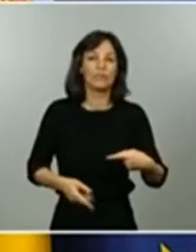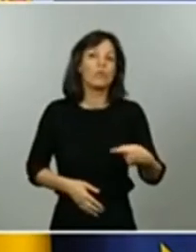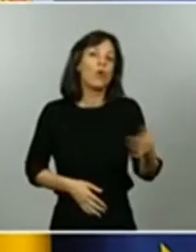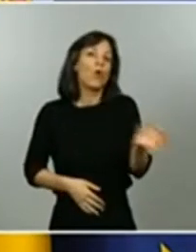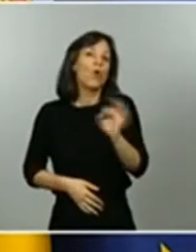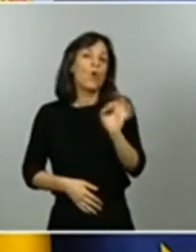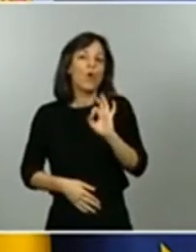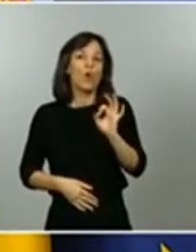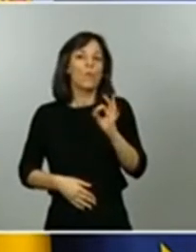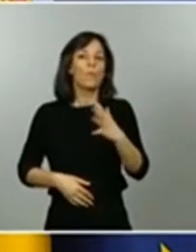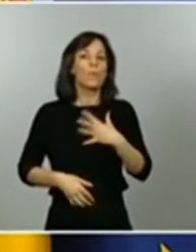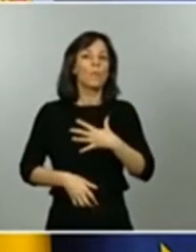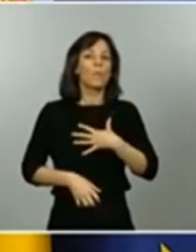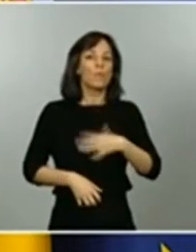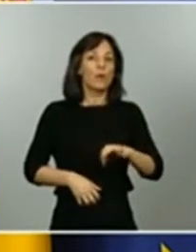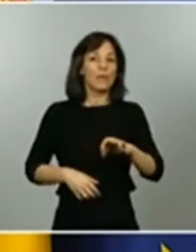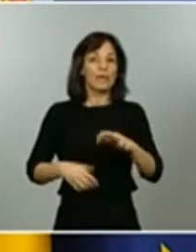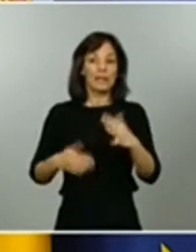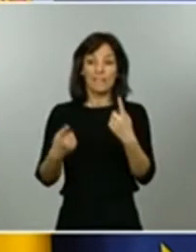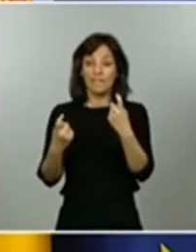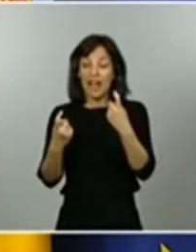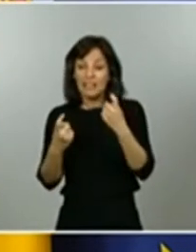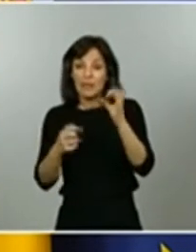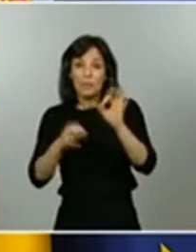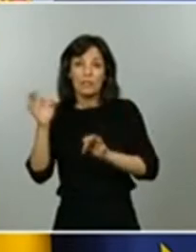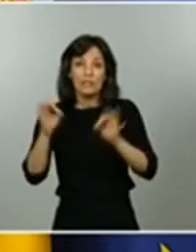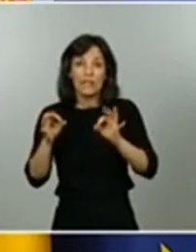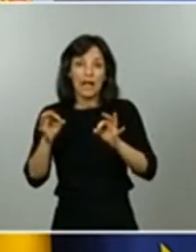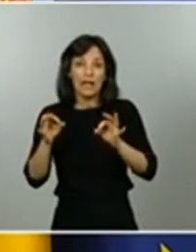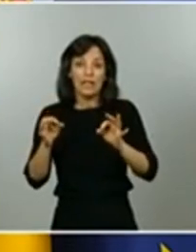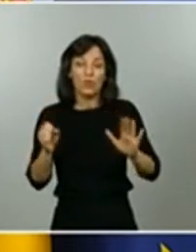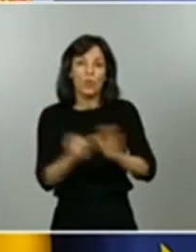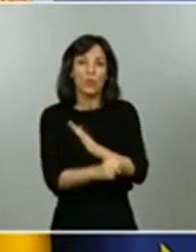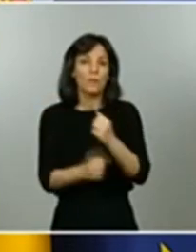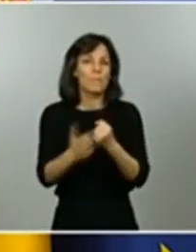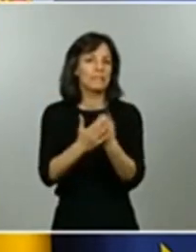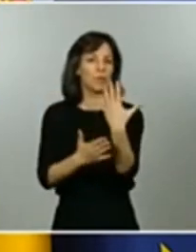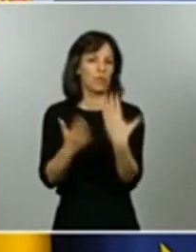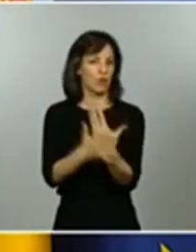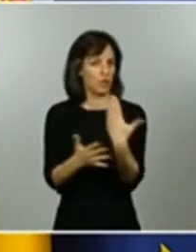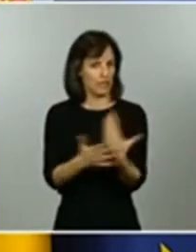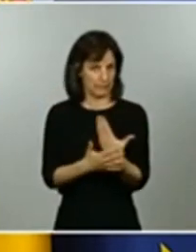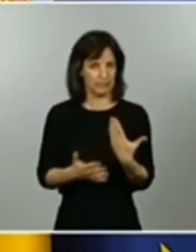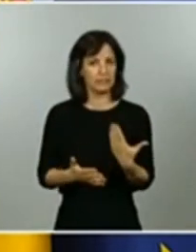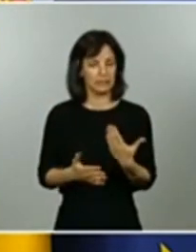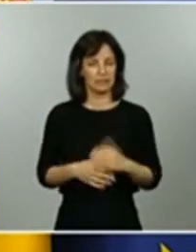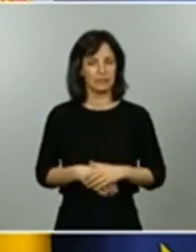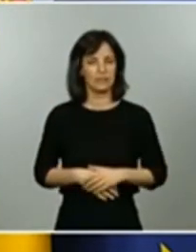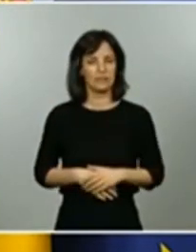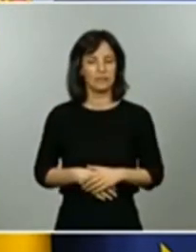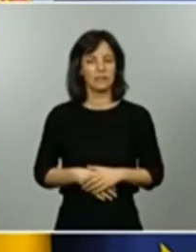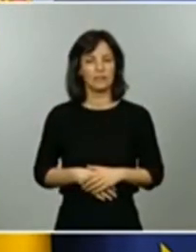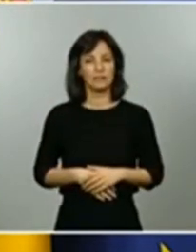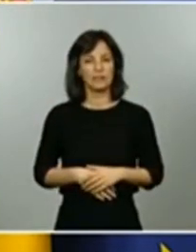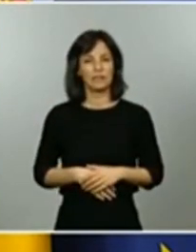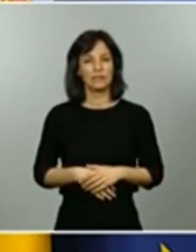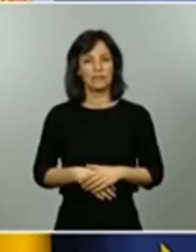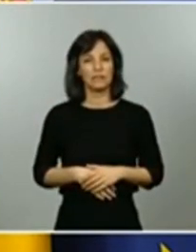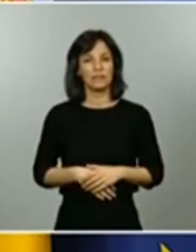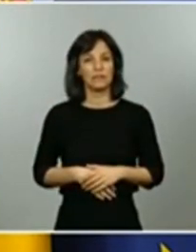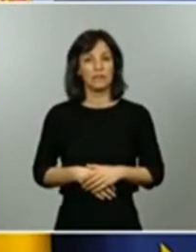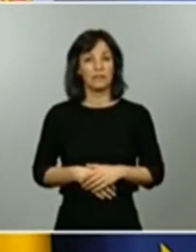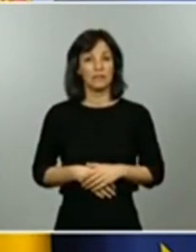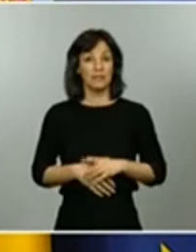porcentaje que faltara en un plazo máximo de cinco días. Esto se ha aprendido durante todo el tiempo que llevamos a la misma